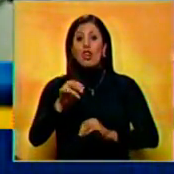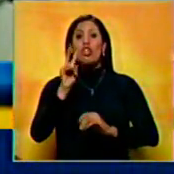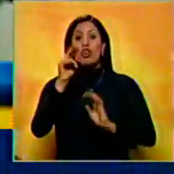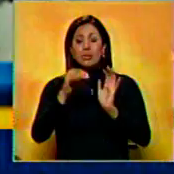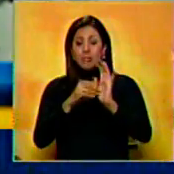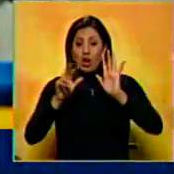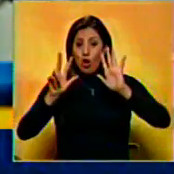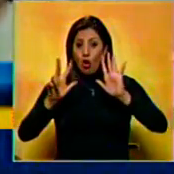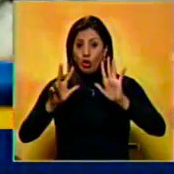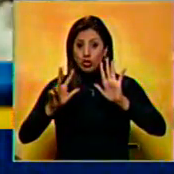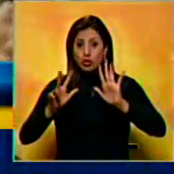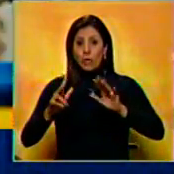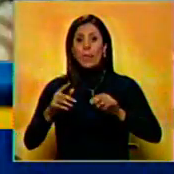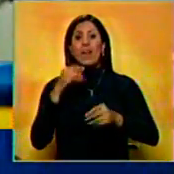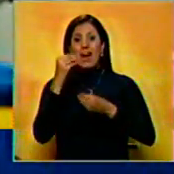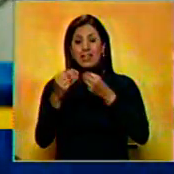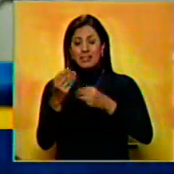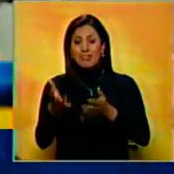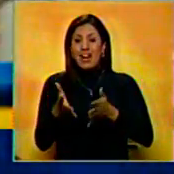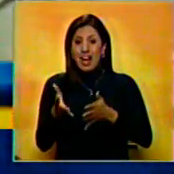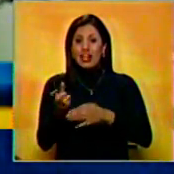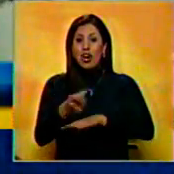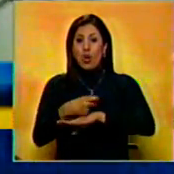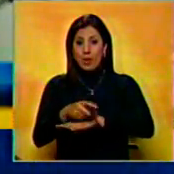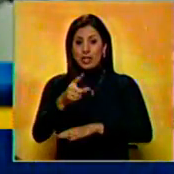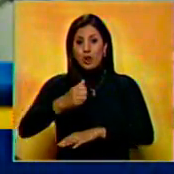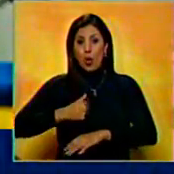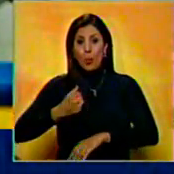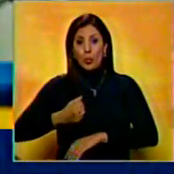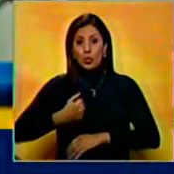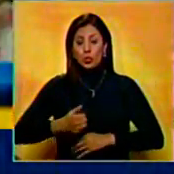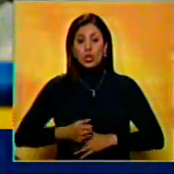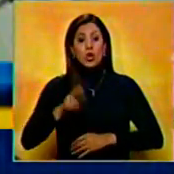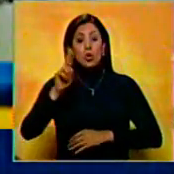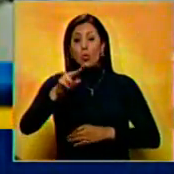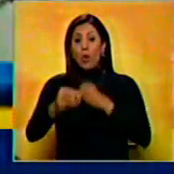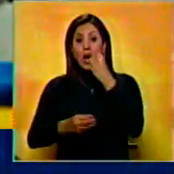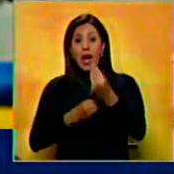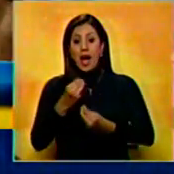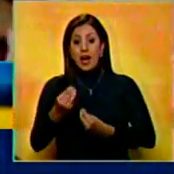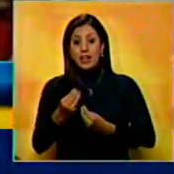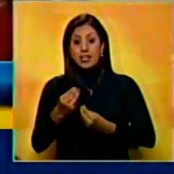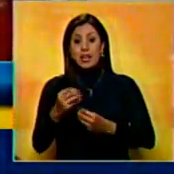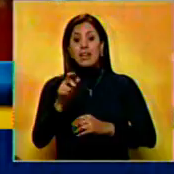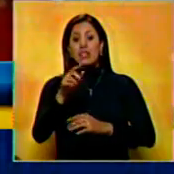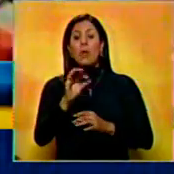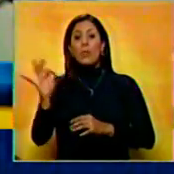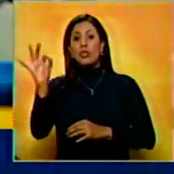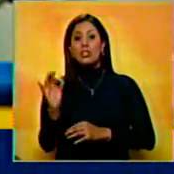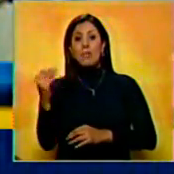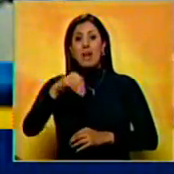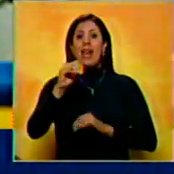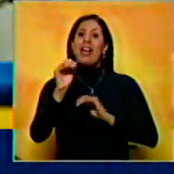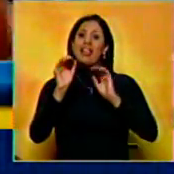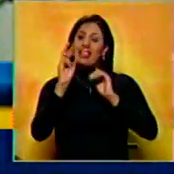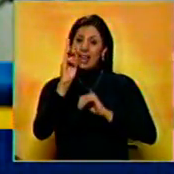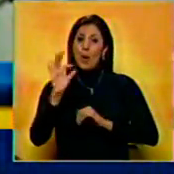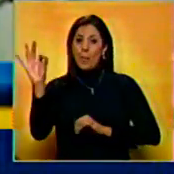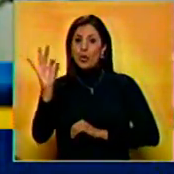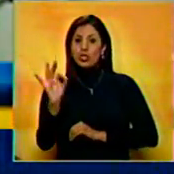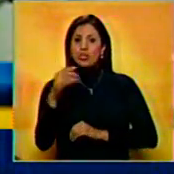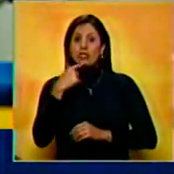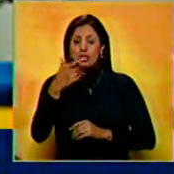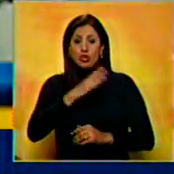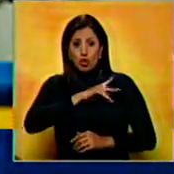2008, el que ganó la gobernación en esa oportunidad nunca lo hizo con un porcentaje mayor al 3%. Es decir,